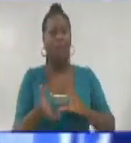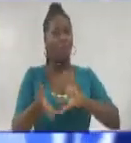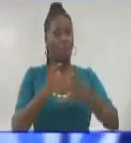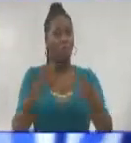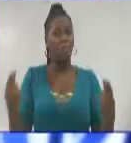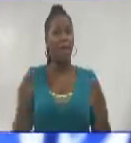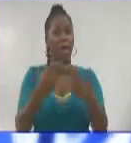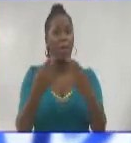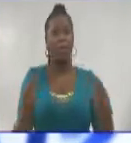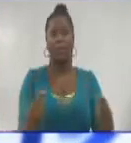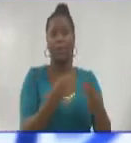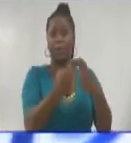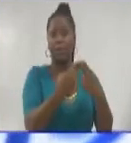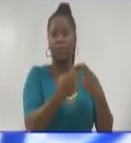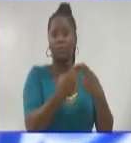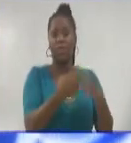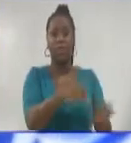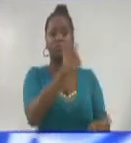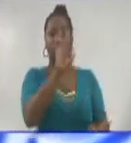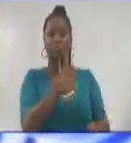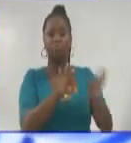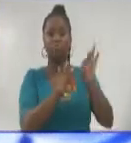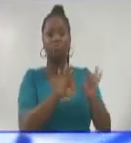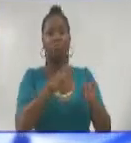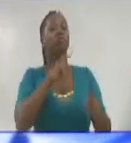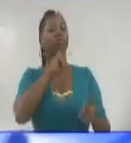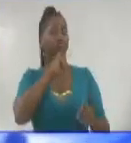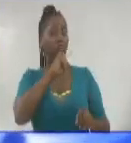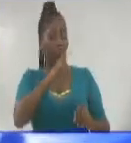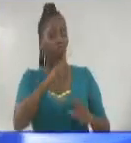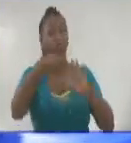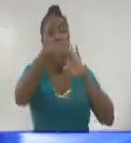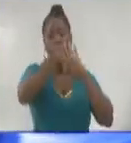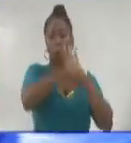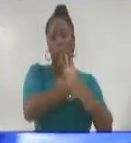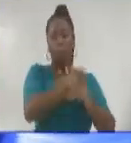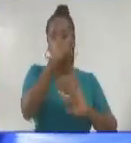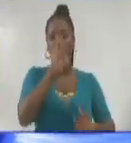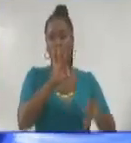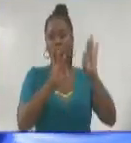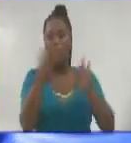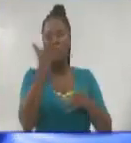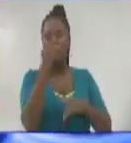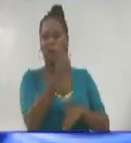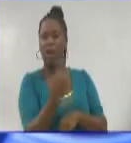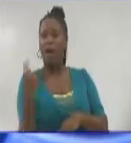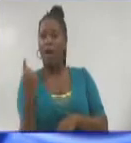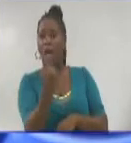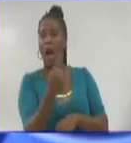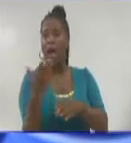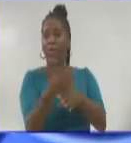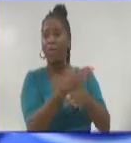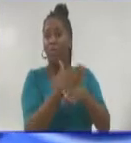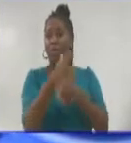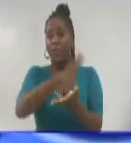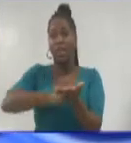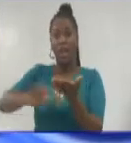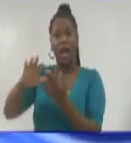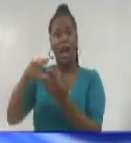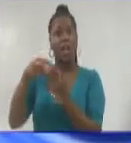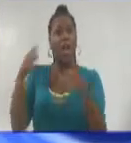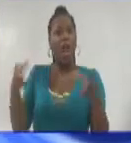exhaustiva y rigurosa captación para las áreas especiales de los diferentes combinados deportivos y centros de alto